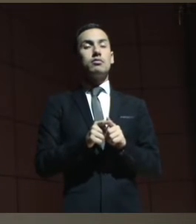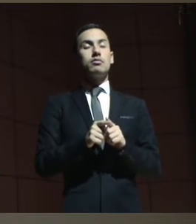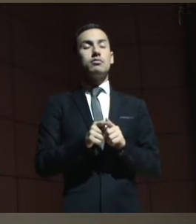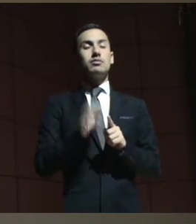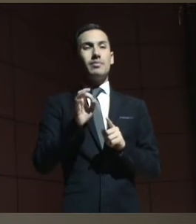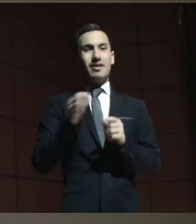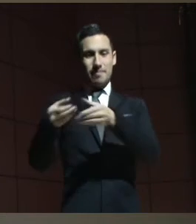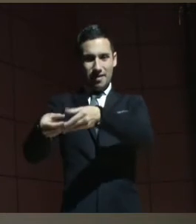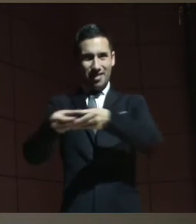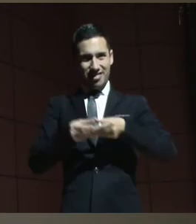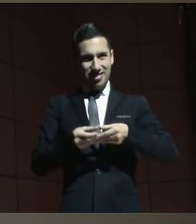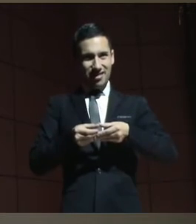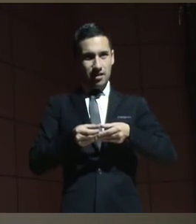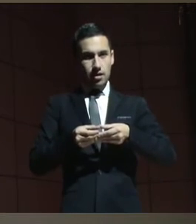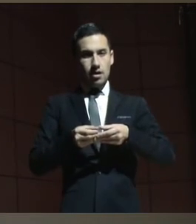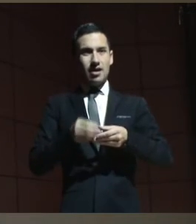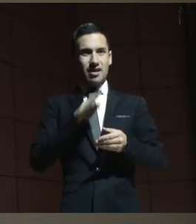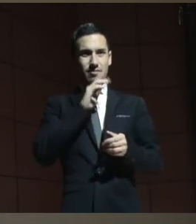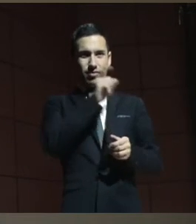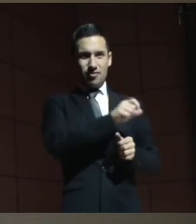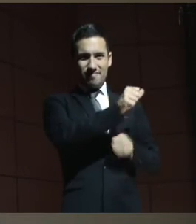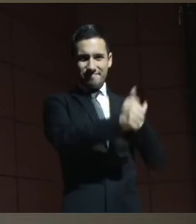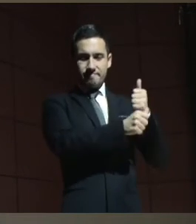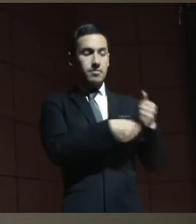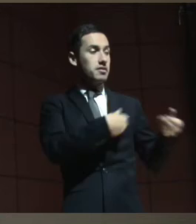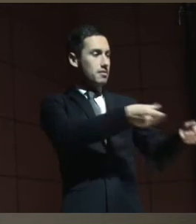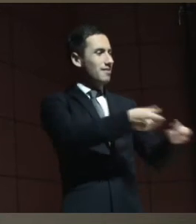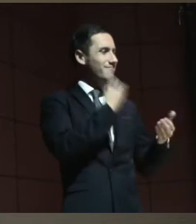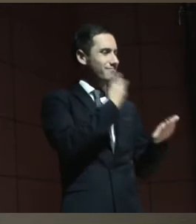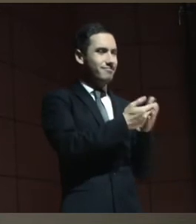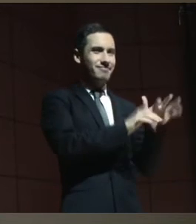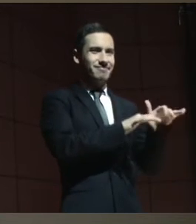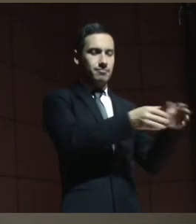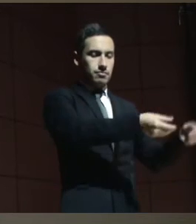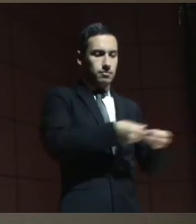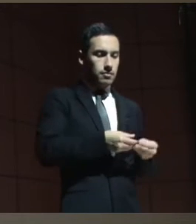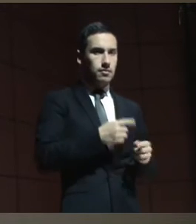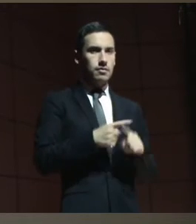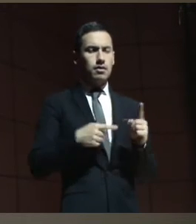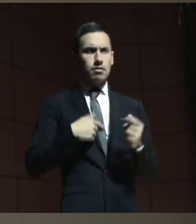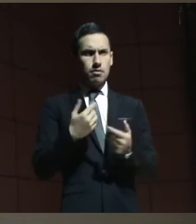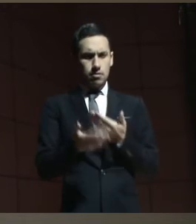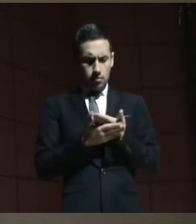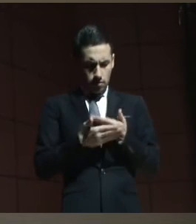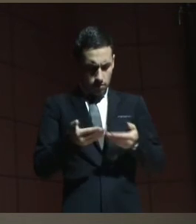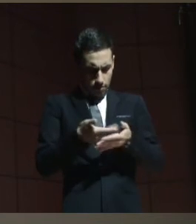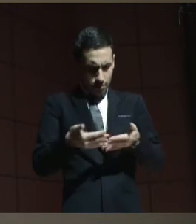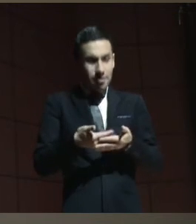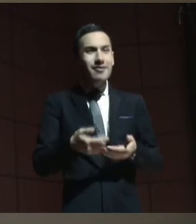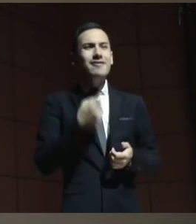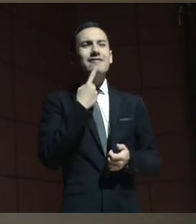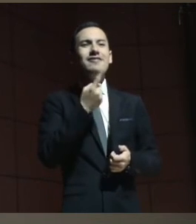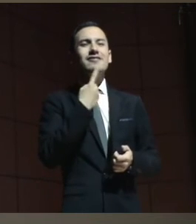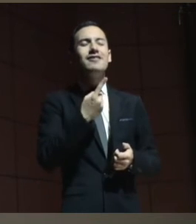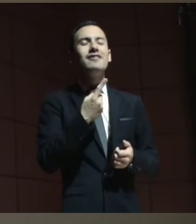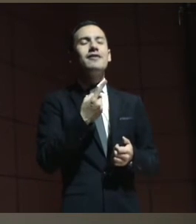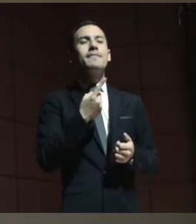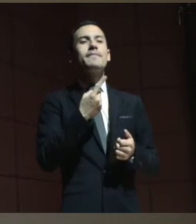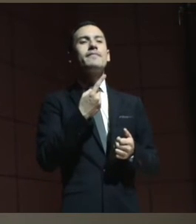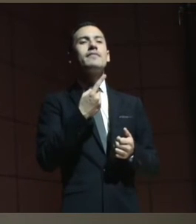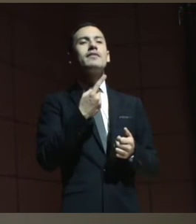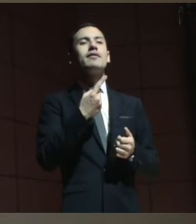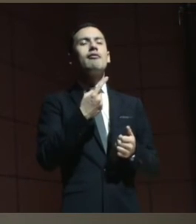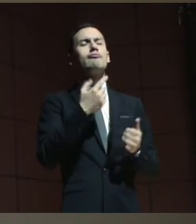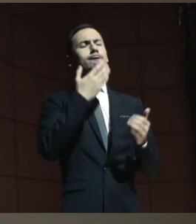mis colaboradores me lo traen, y en realidad la notificación era un agradecimiento por la